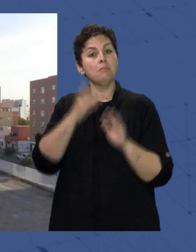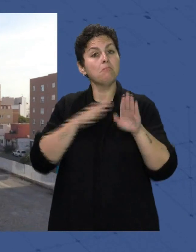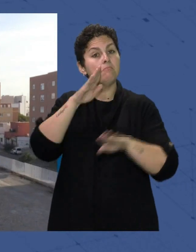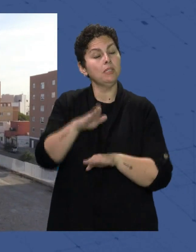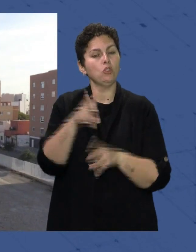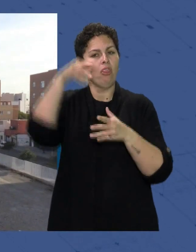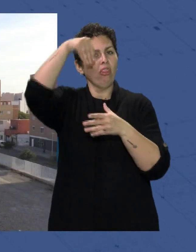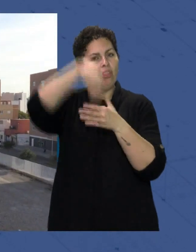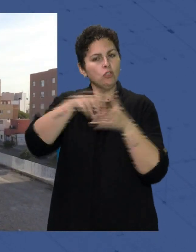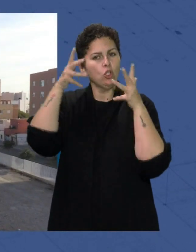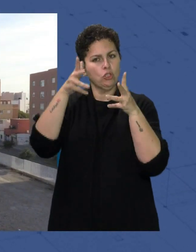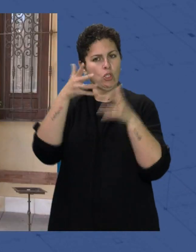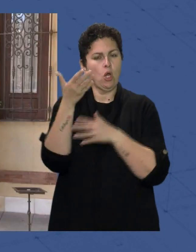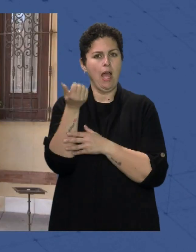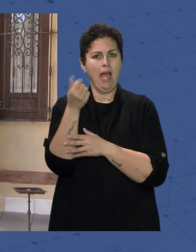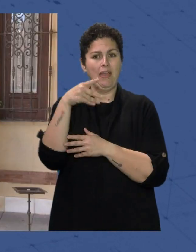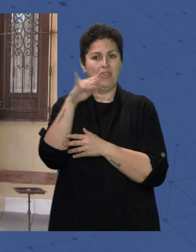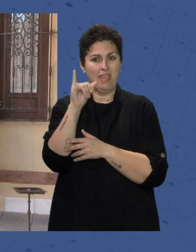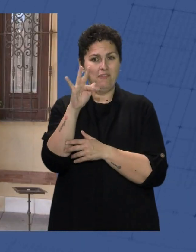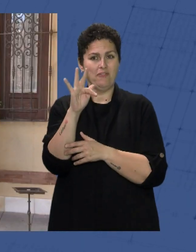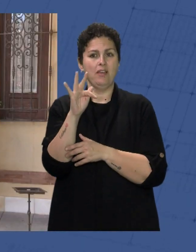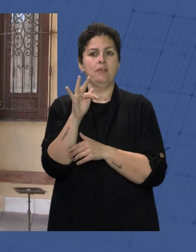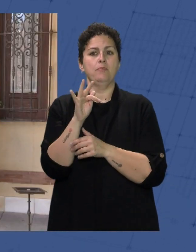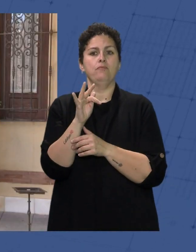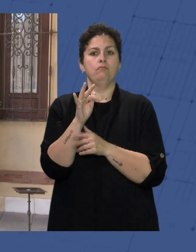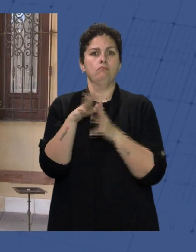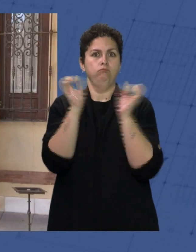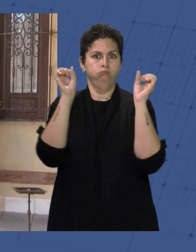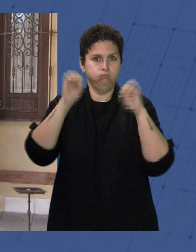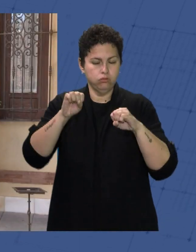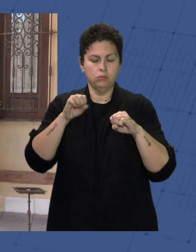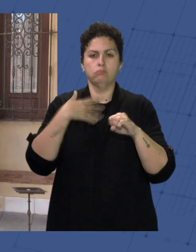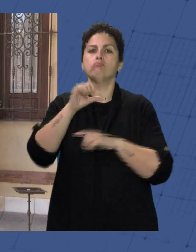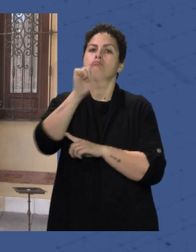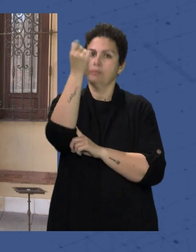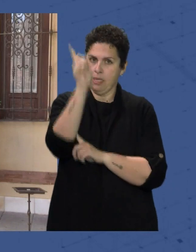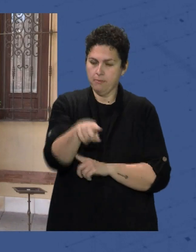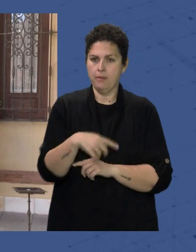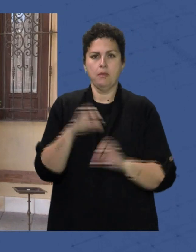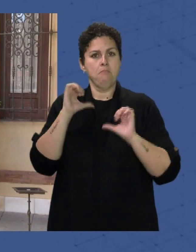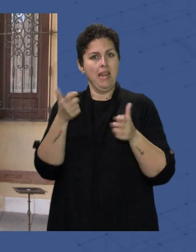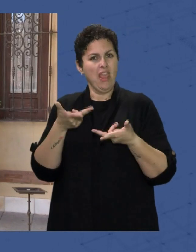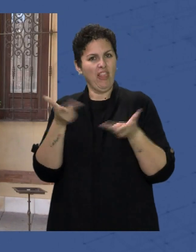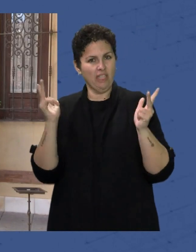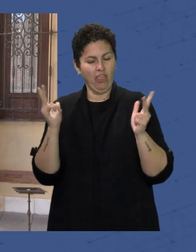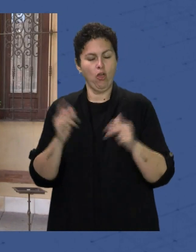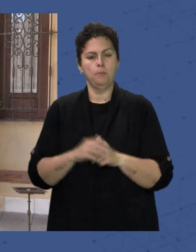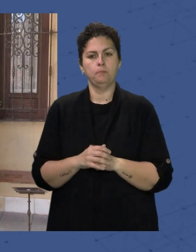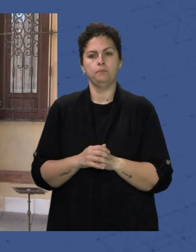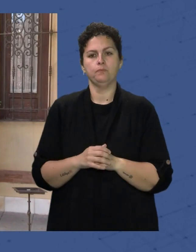consejo De Adif En el consejo De administración De Adif Lo acordado aquí Que se comience La licitación Y